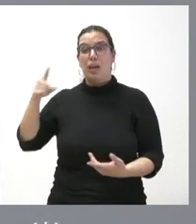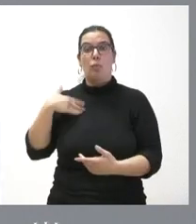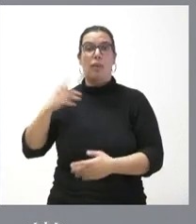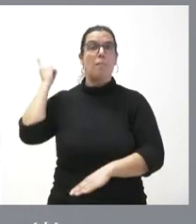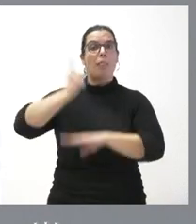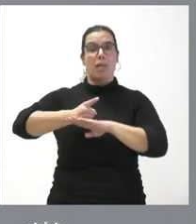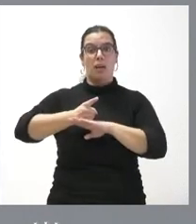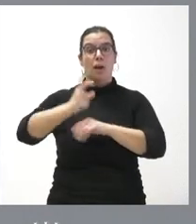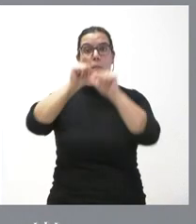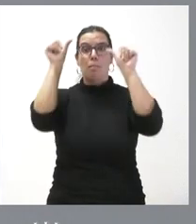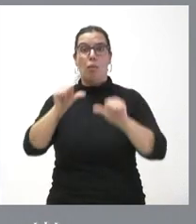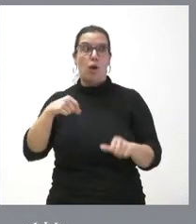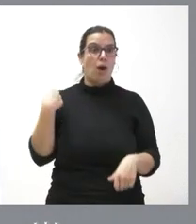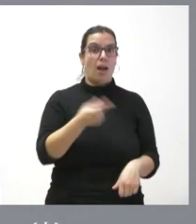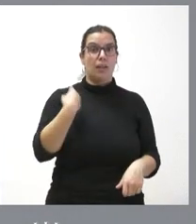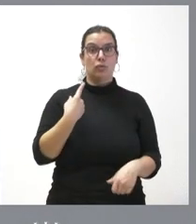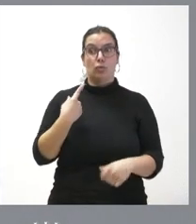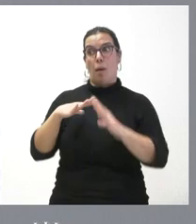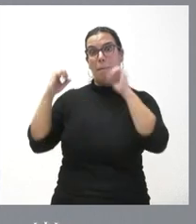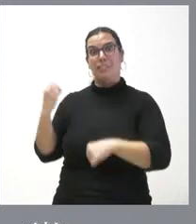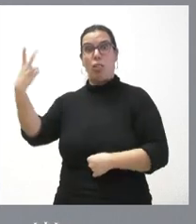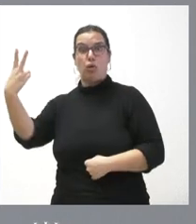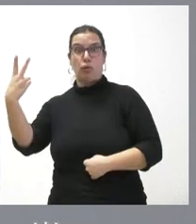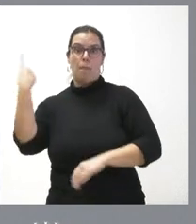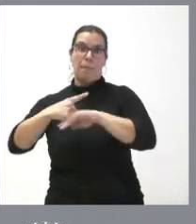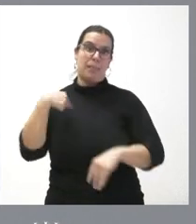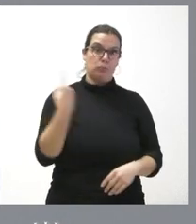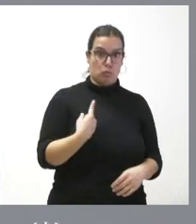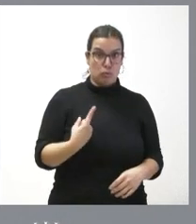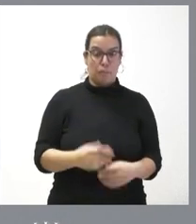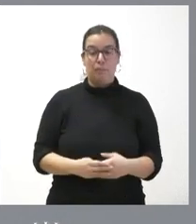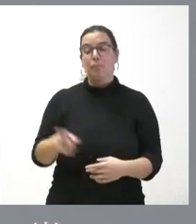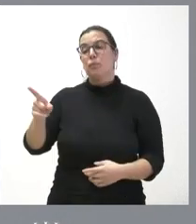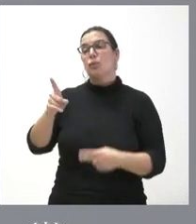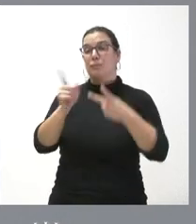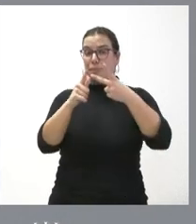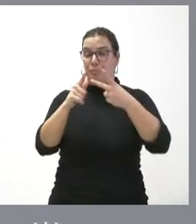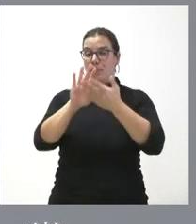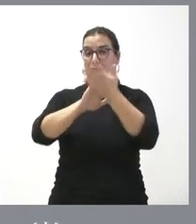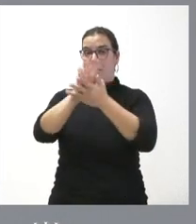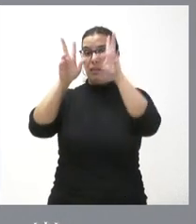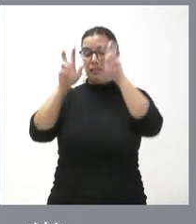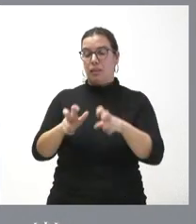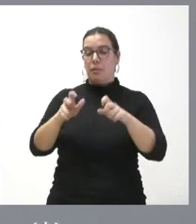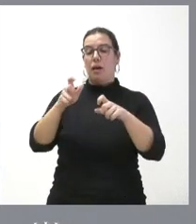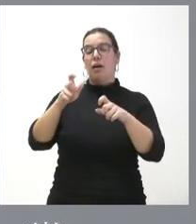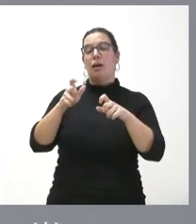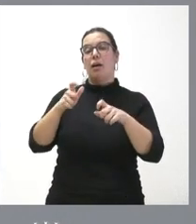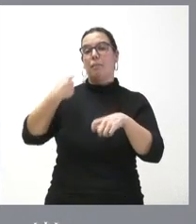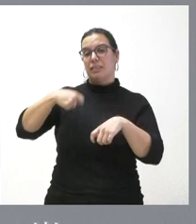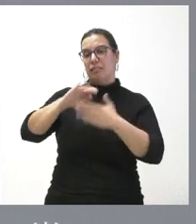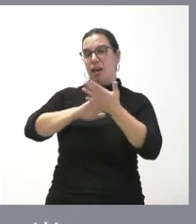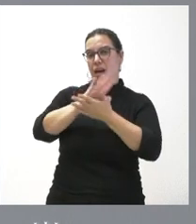impone a los demás aunque se pacte entre dos y plantea usted el Pleno de las Cortes lo que el presidente de la Junta de Castilla había manifestado